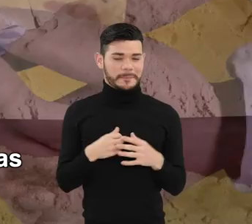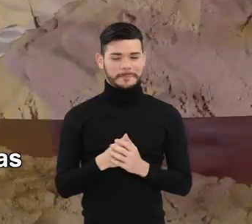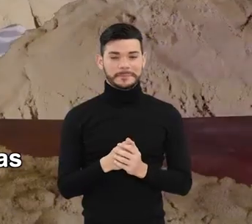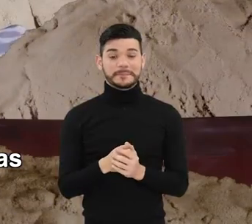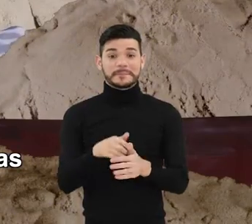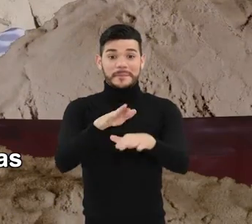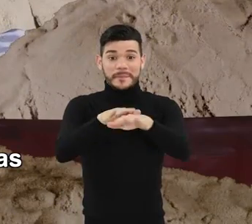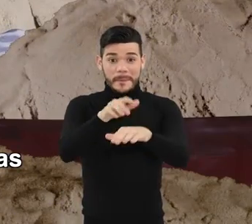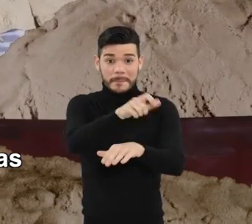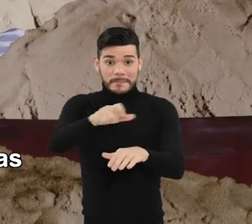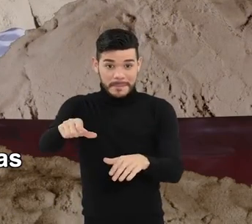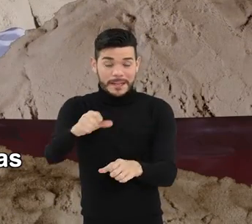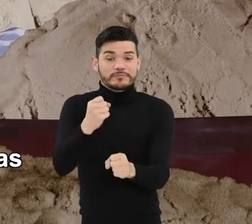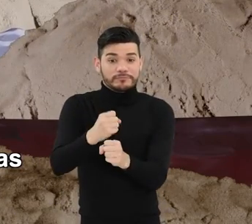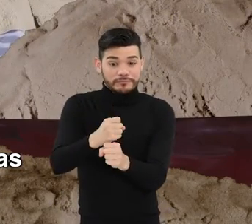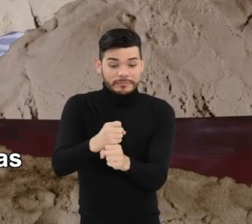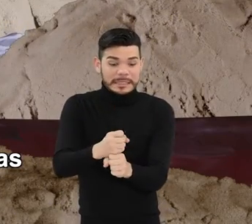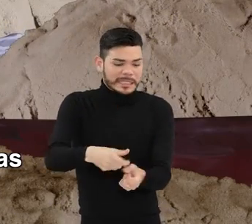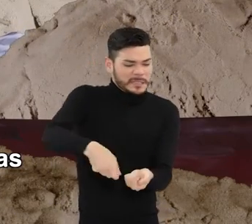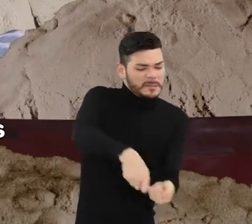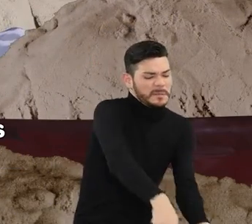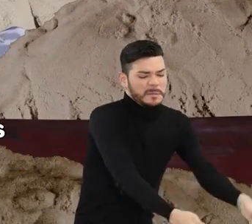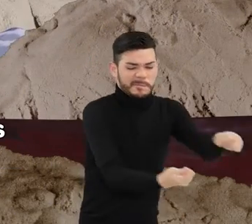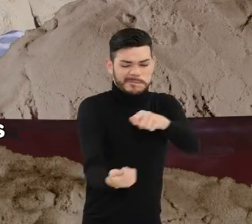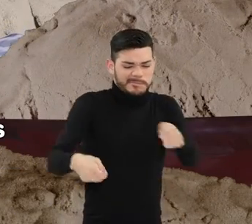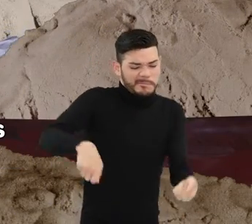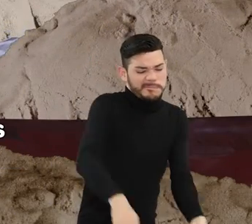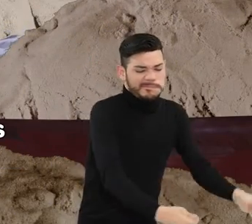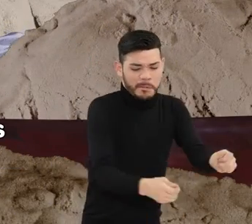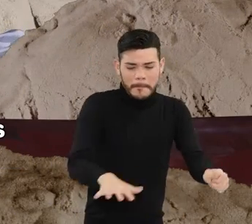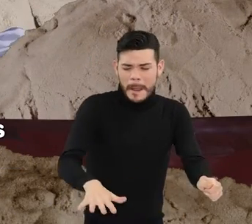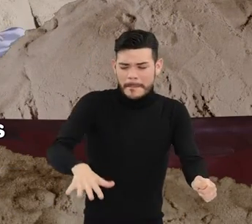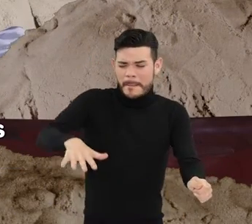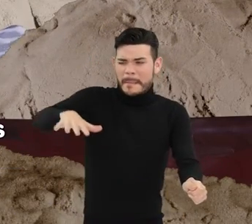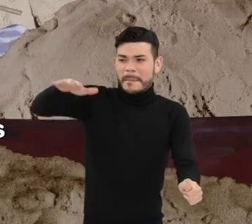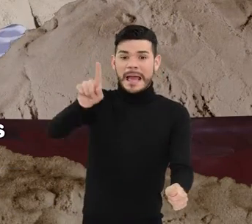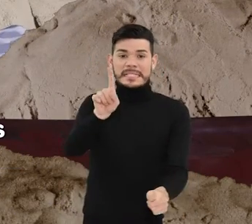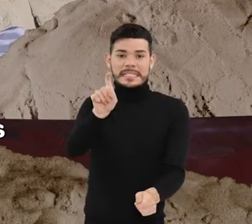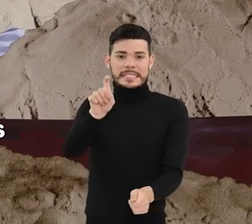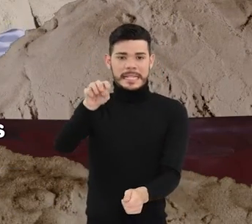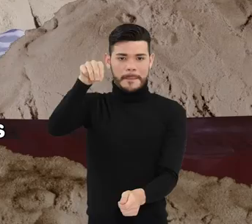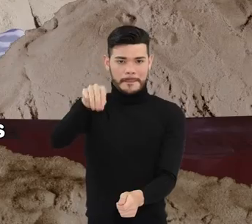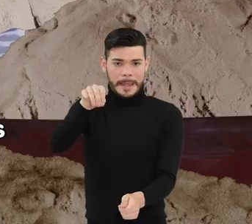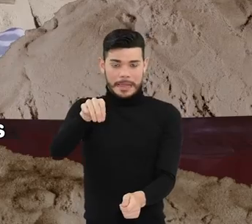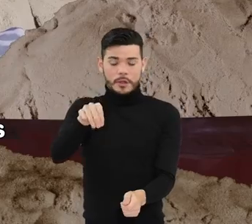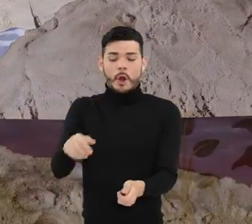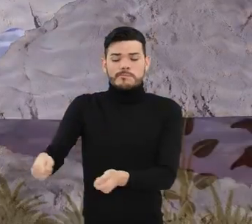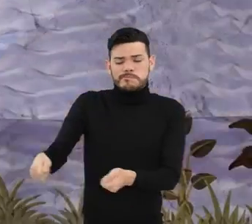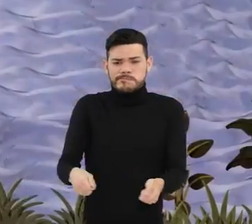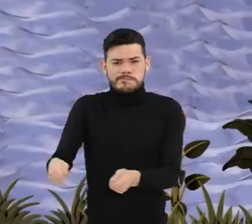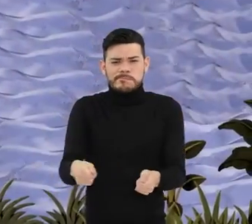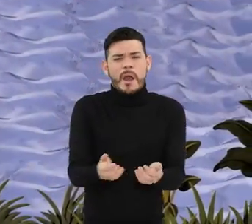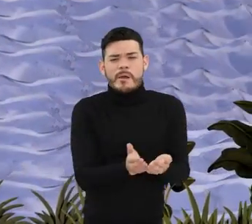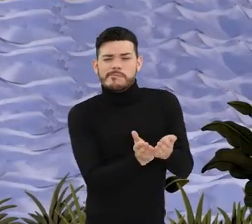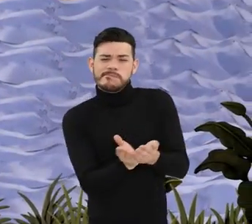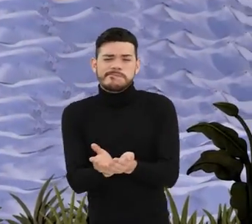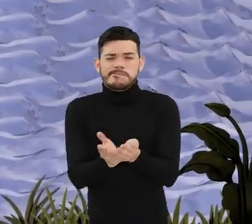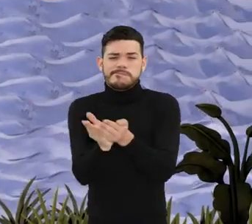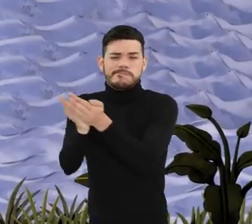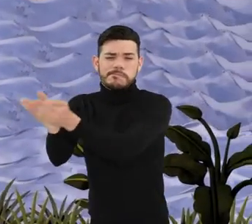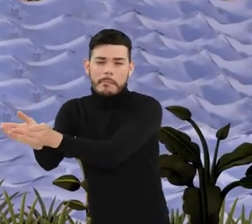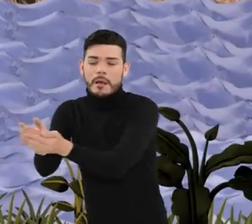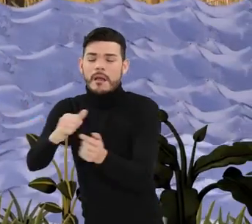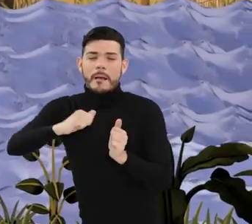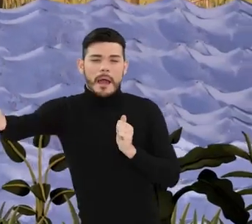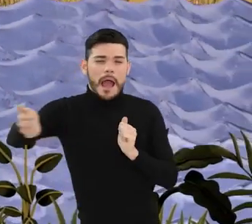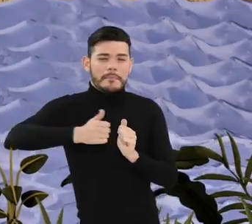Los areneros que trabajan en sus canoas pueden cargar hasta 6 metros cúbicos de arena por viaje y en una jornada de trabajo